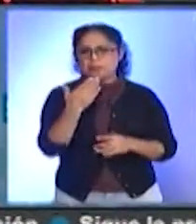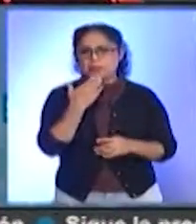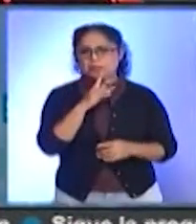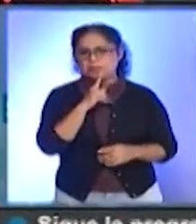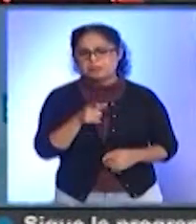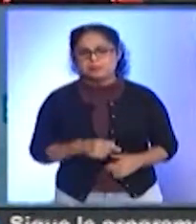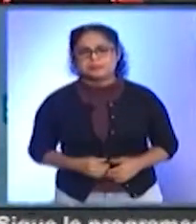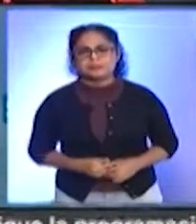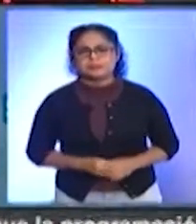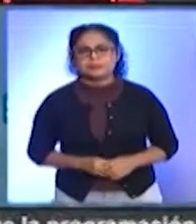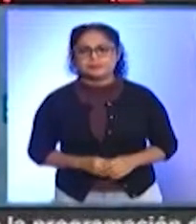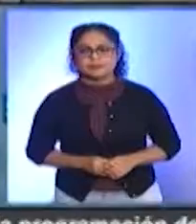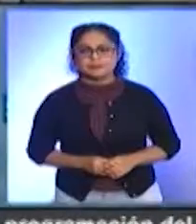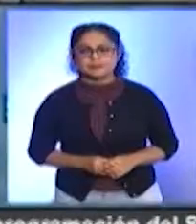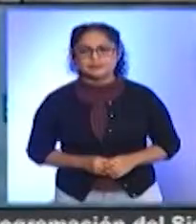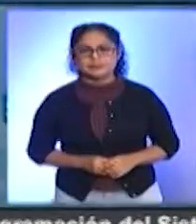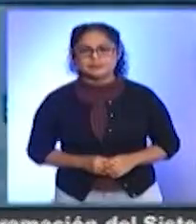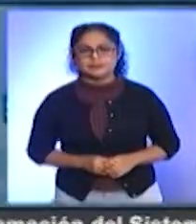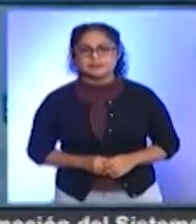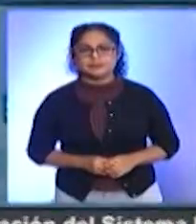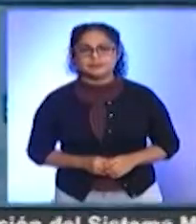En SM Noticias, Rafael Silva.